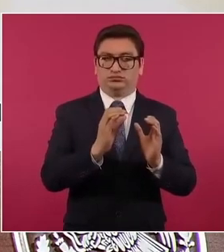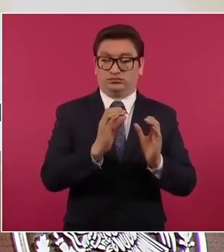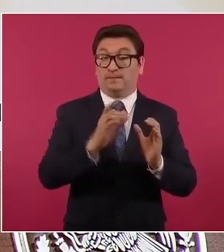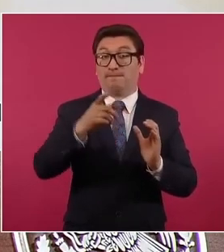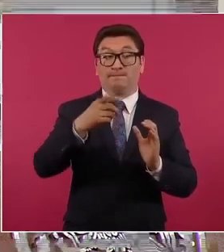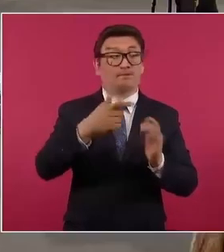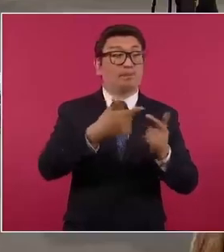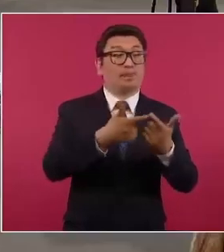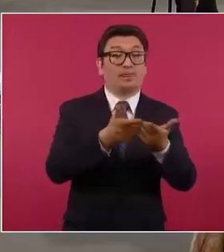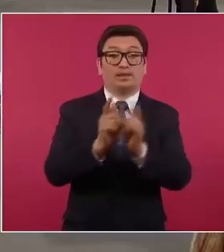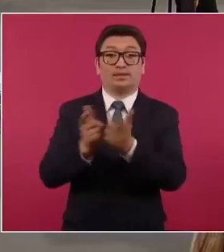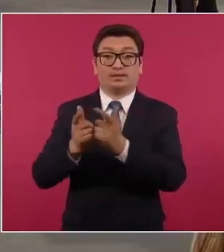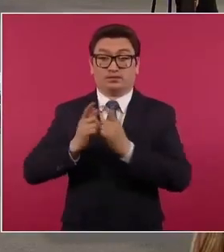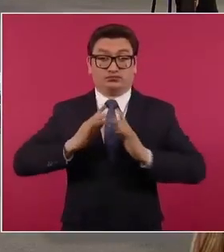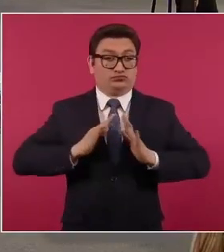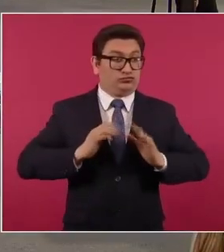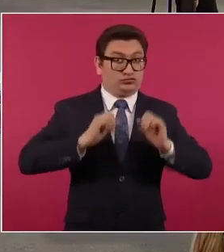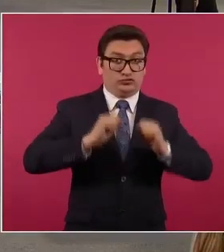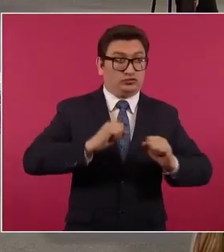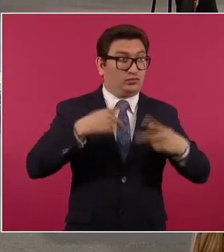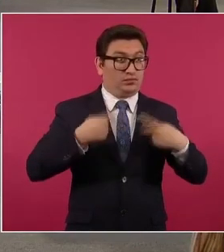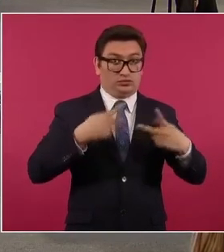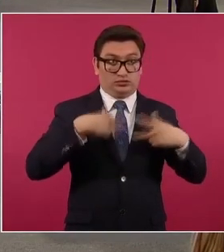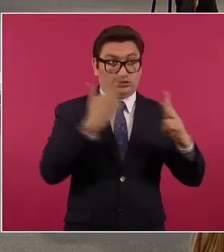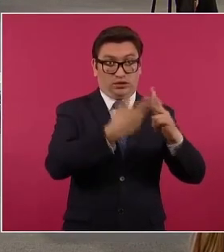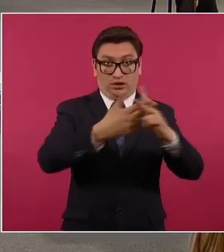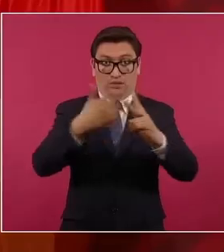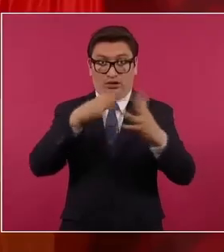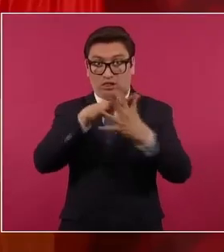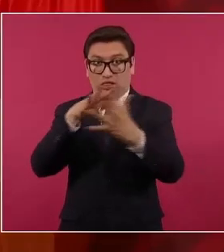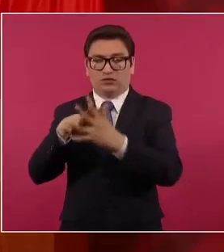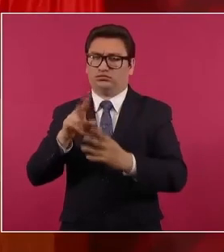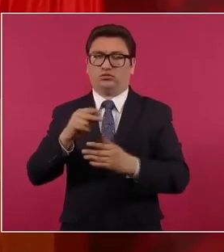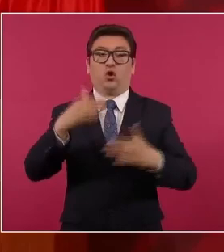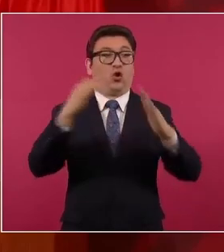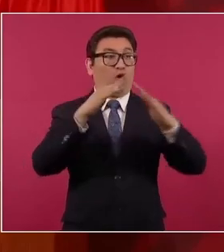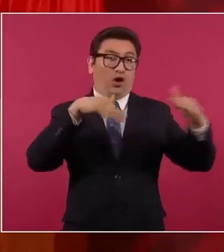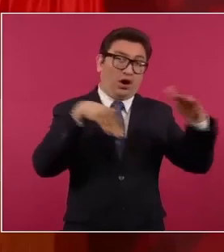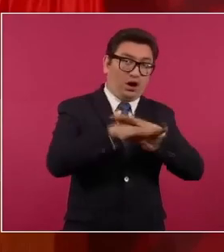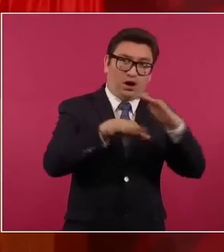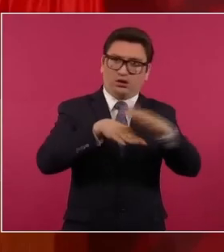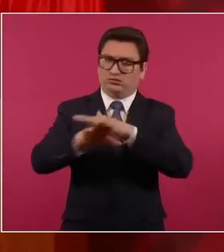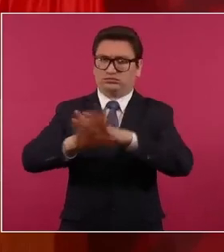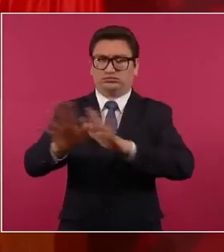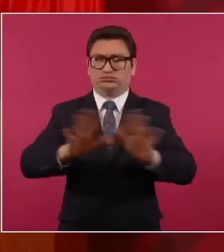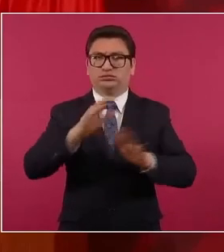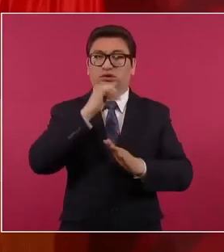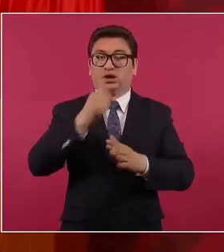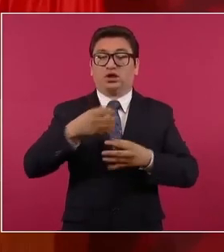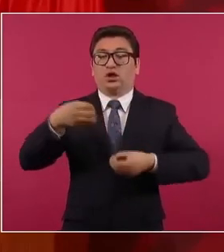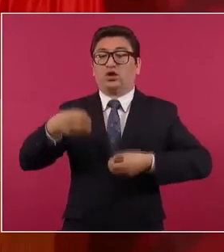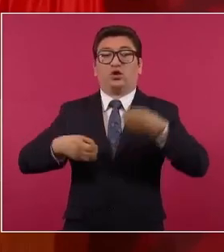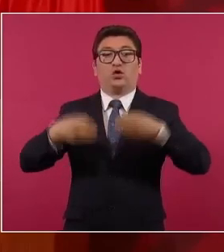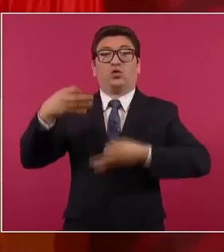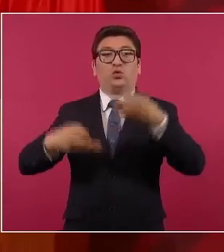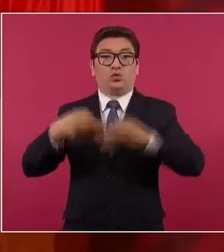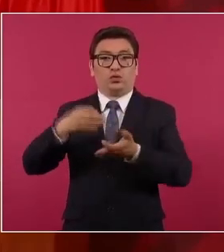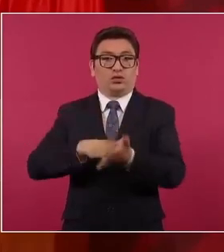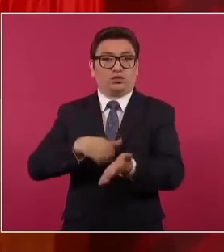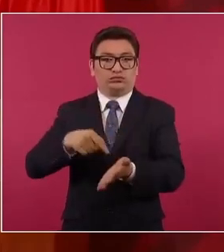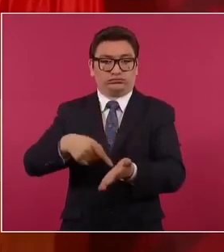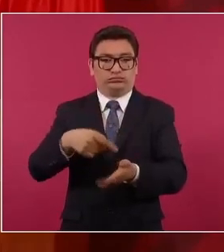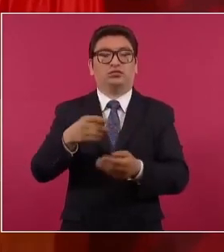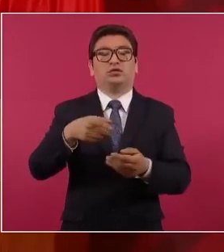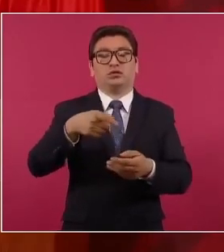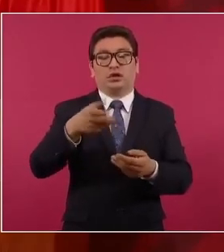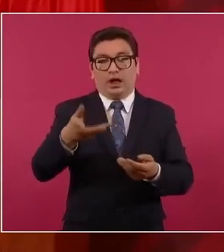las fuerzas de seguridad, no se han cometido ni siquiera cateos y allanamientos sin orden de juez. De hecho, se han detenido operativos,